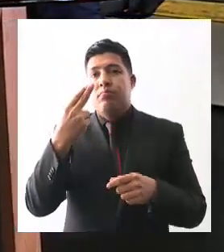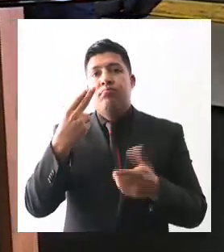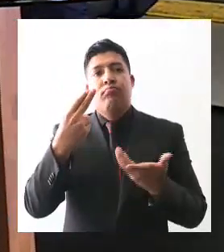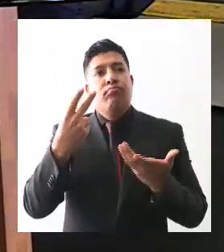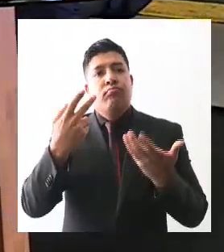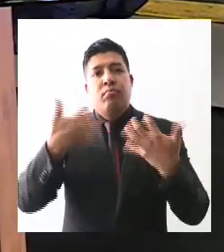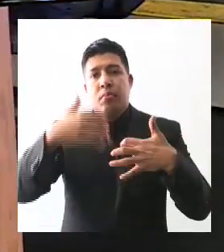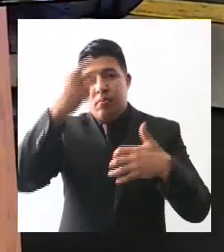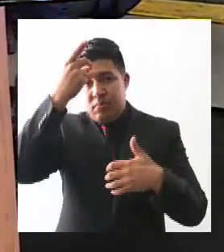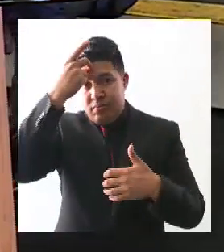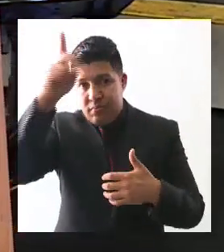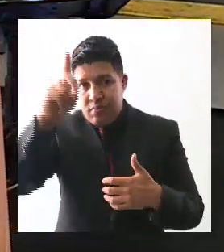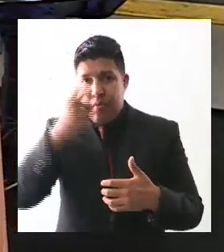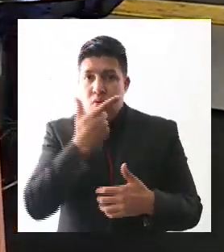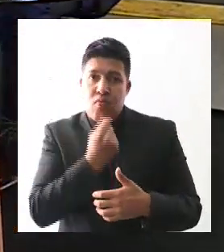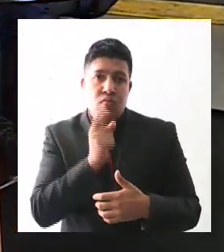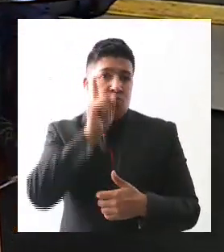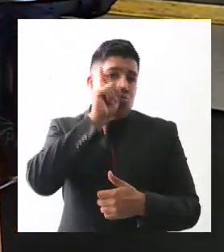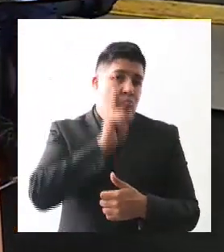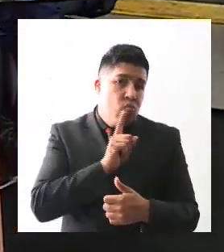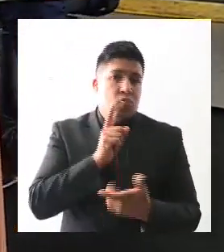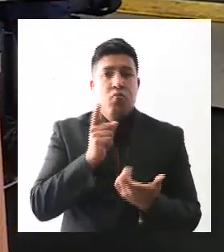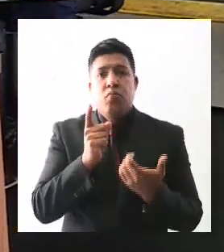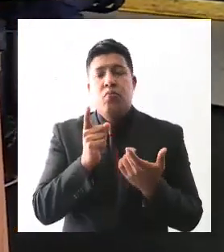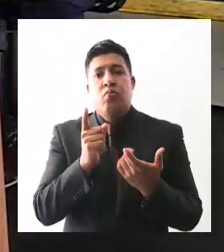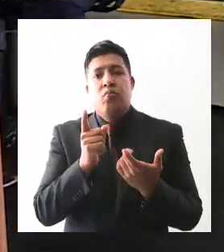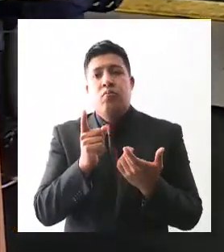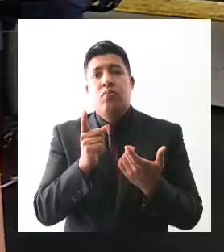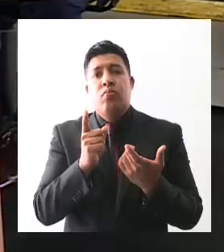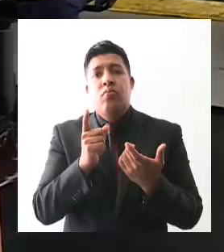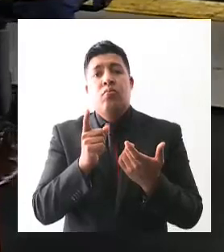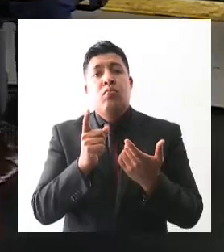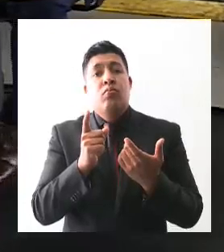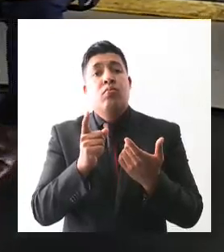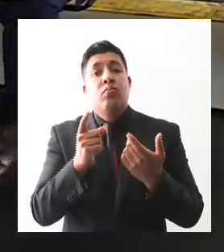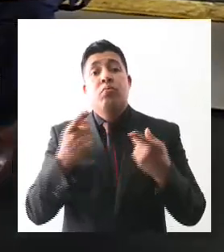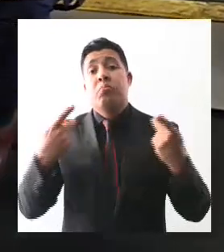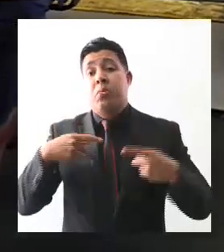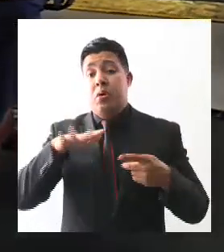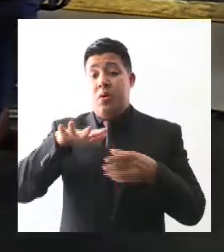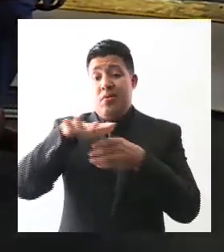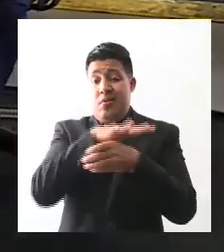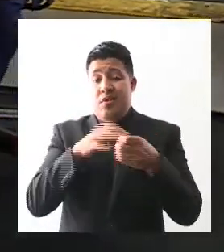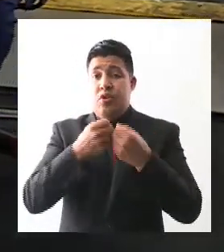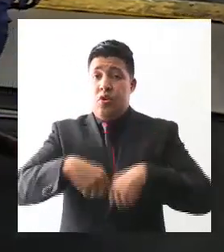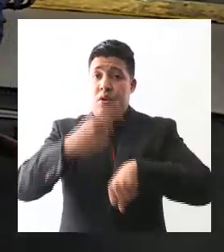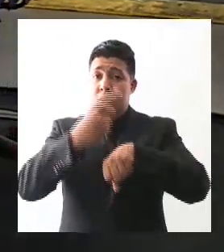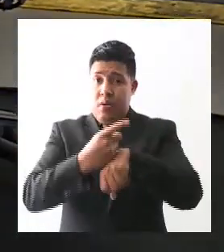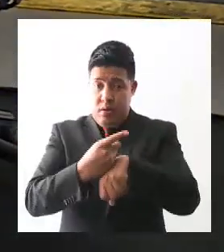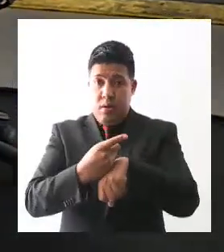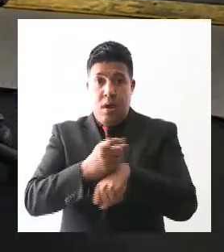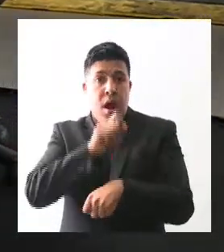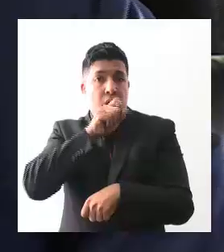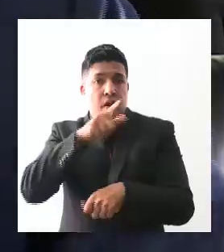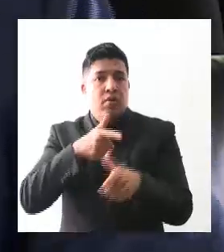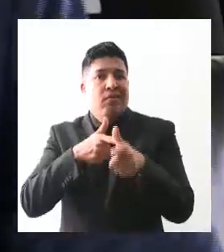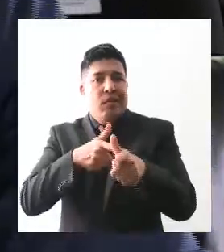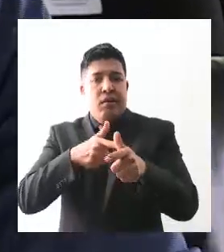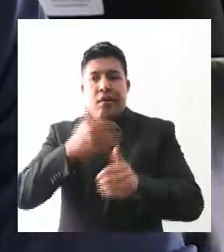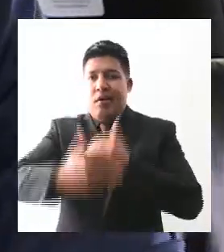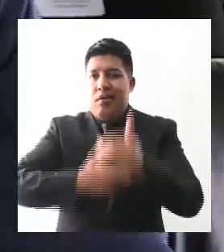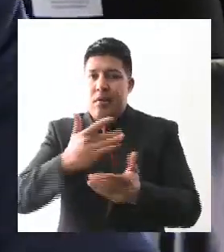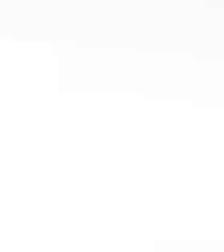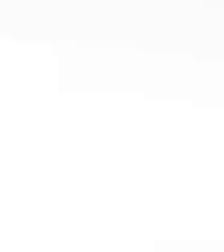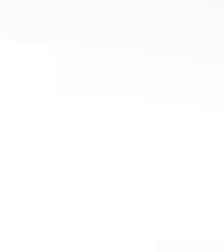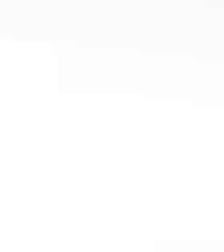empresarias y especialmente a la sociedad civil que nos ha impulsado para que Jalisco siga adelante muchas gracias a